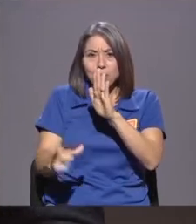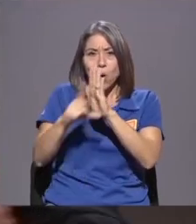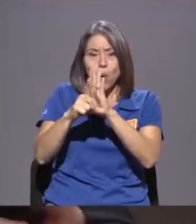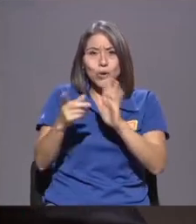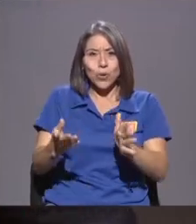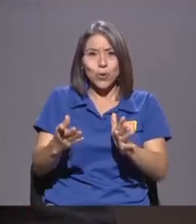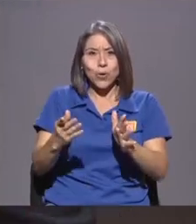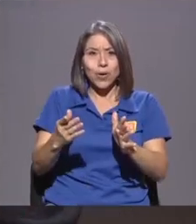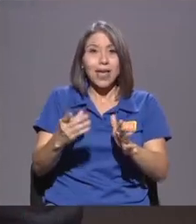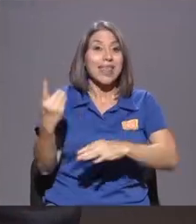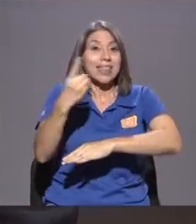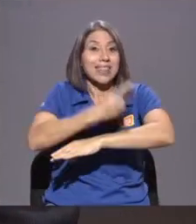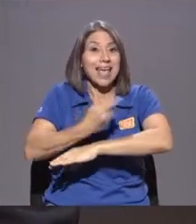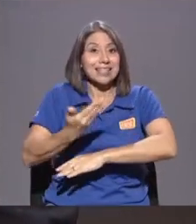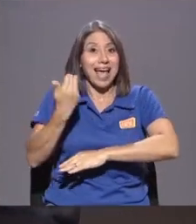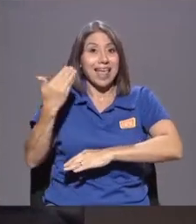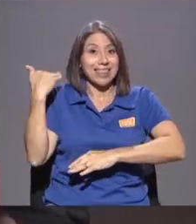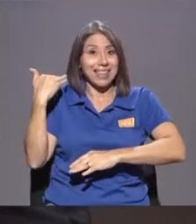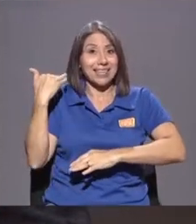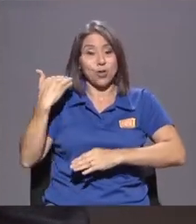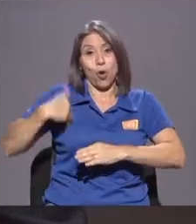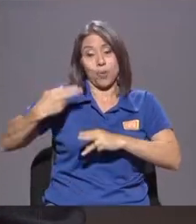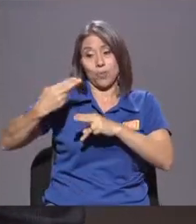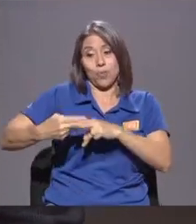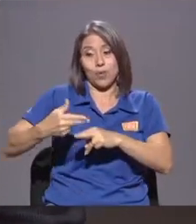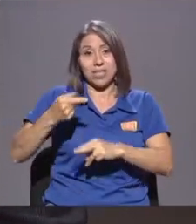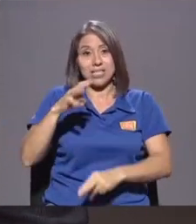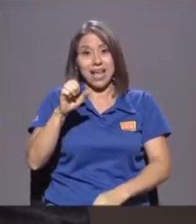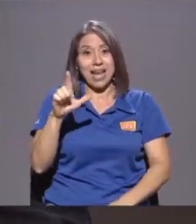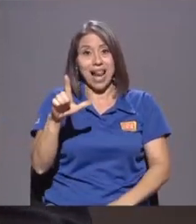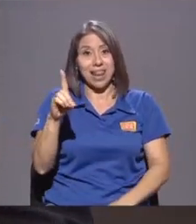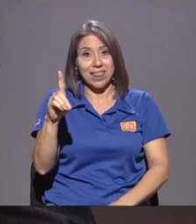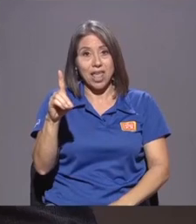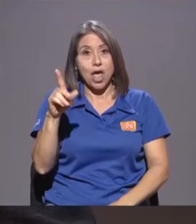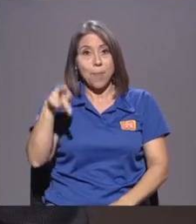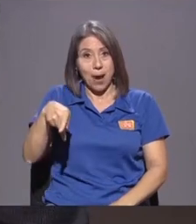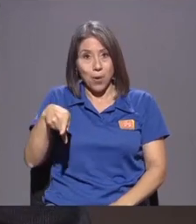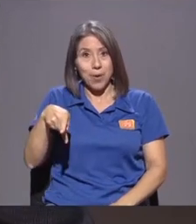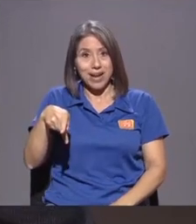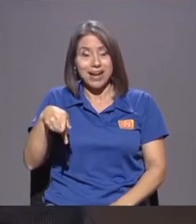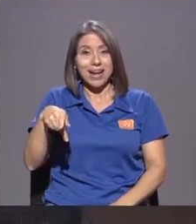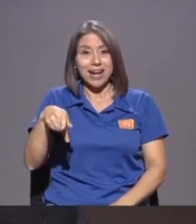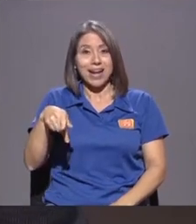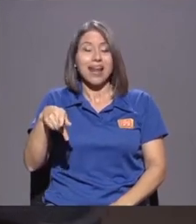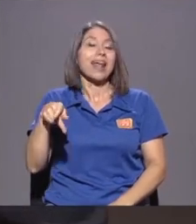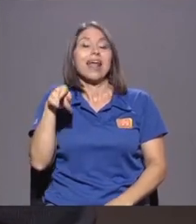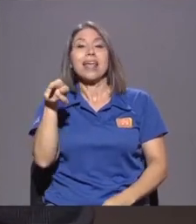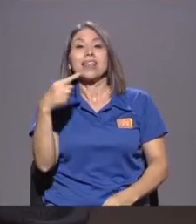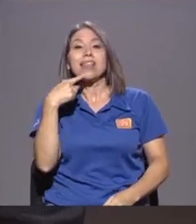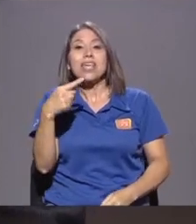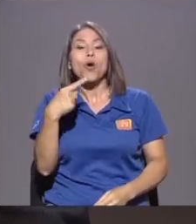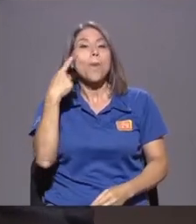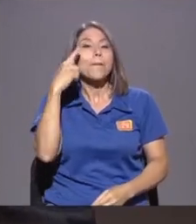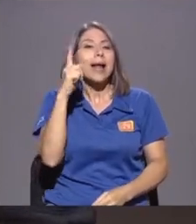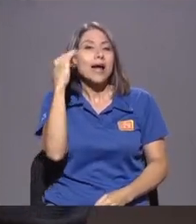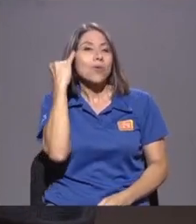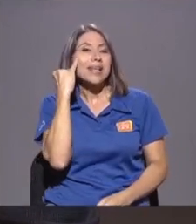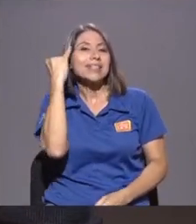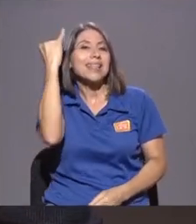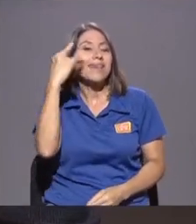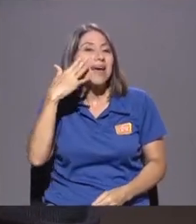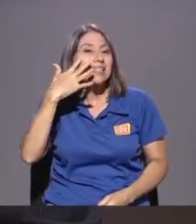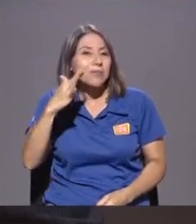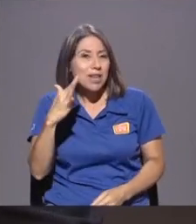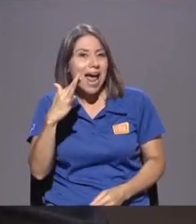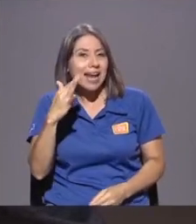Días Antes Jerome Powell El Chairman Del Fed Dijo Para Que Una Iniciativa Similar A Que Está